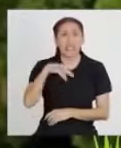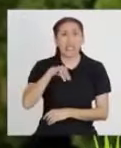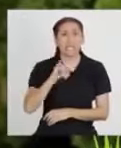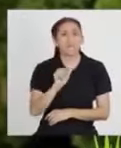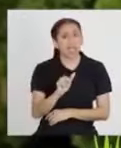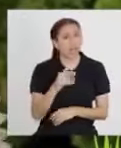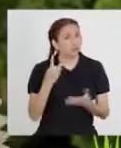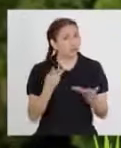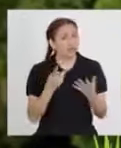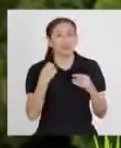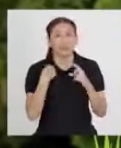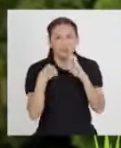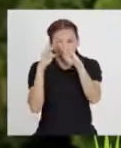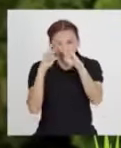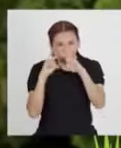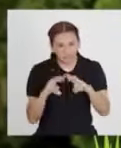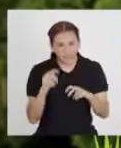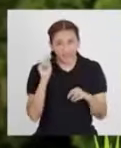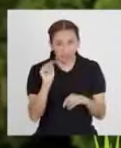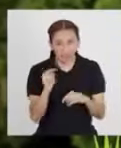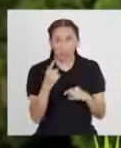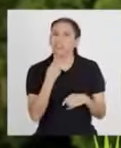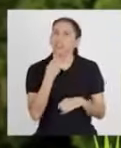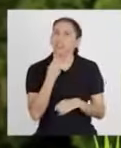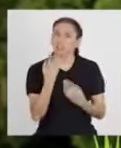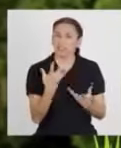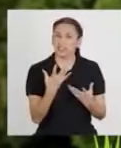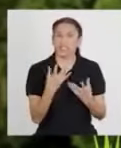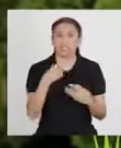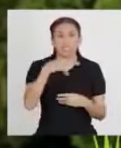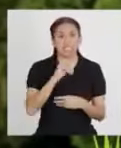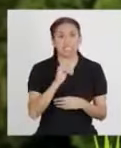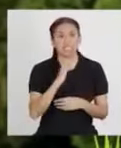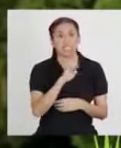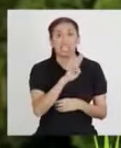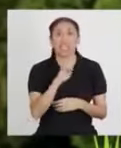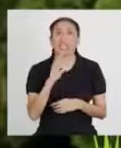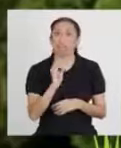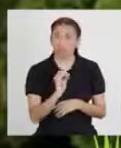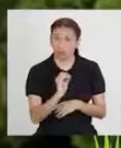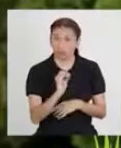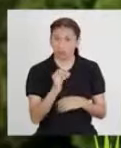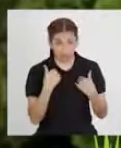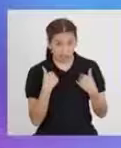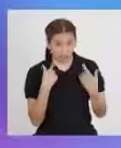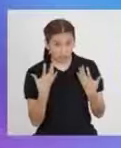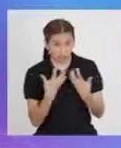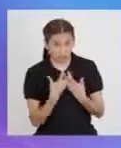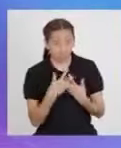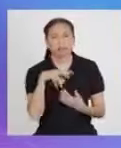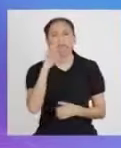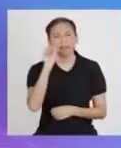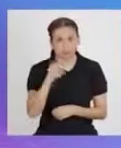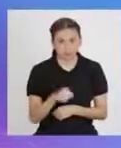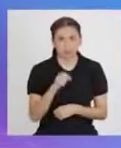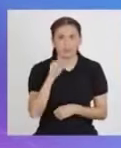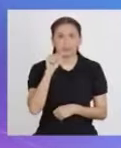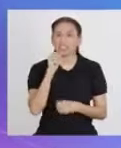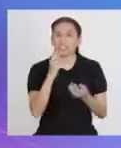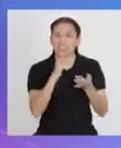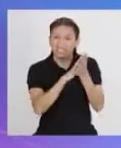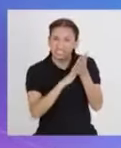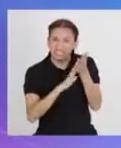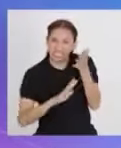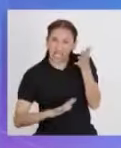investigando en una cartilla que vimos, mencionaban el hierro. ¿Tiene que ver? Claro que sí. La